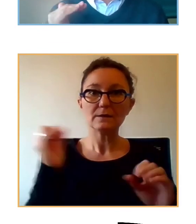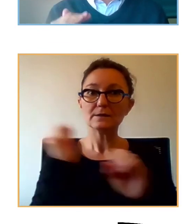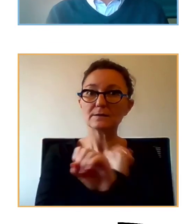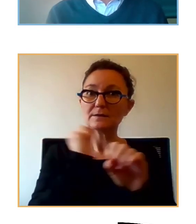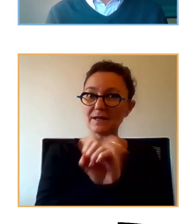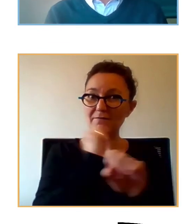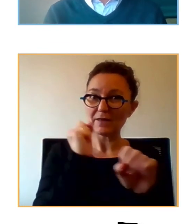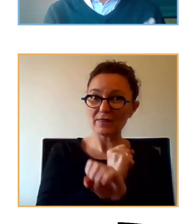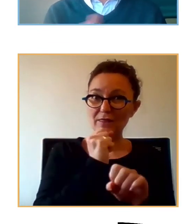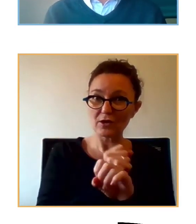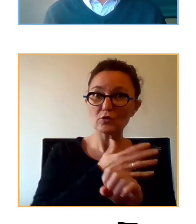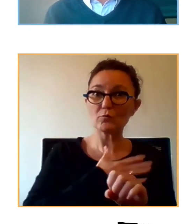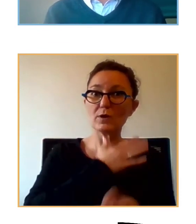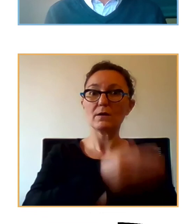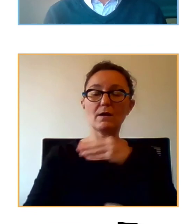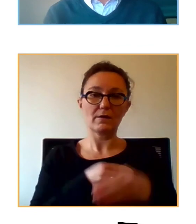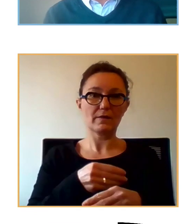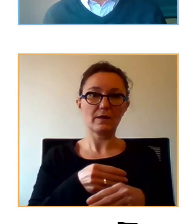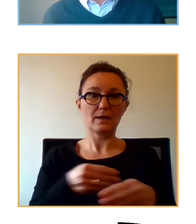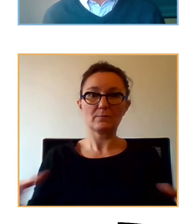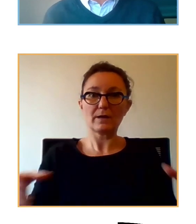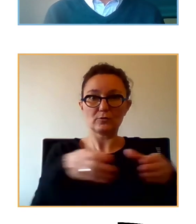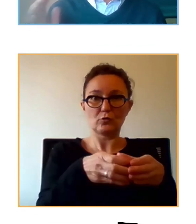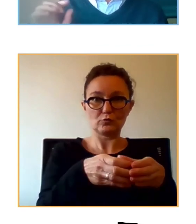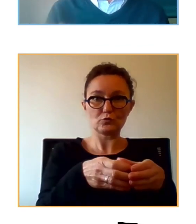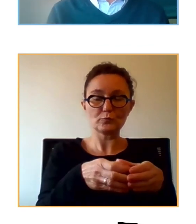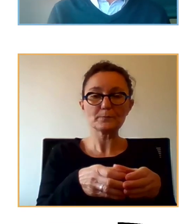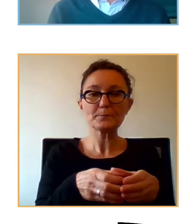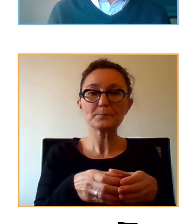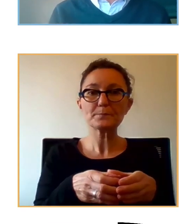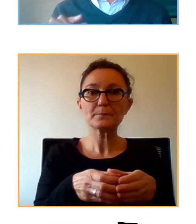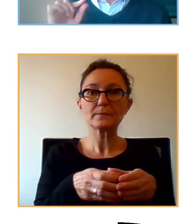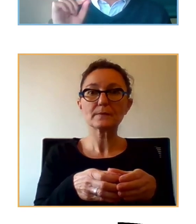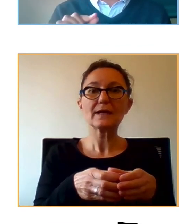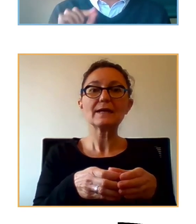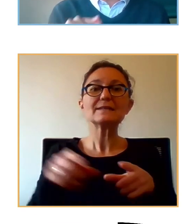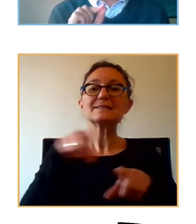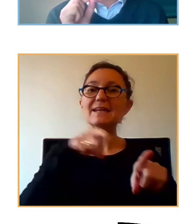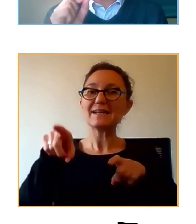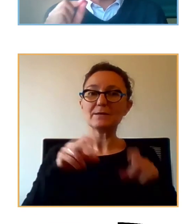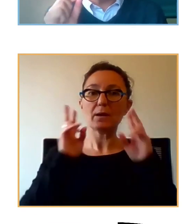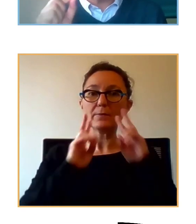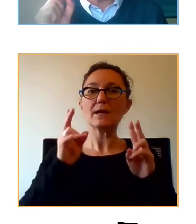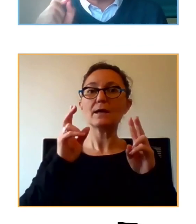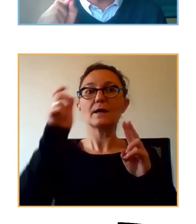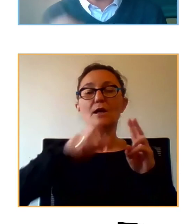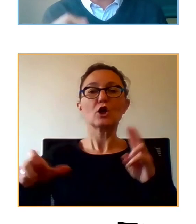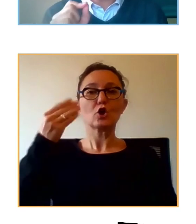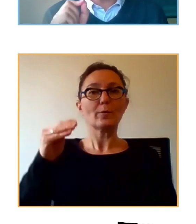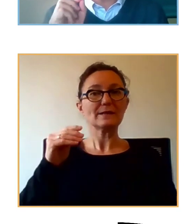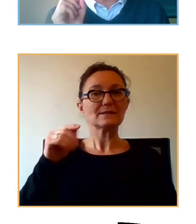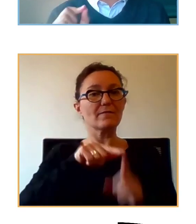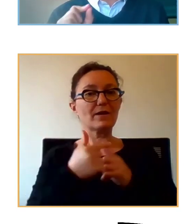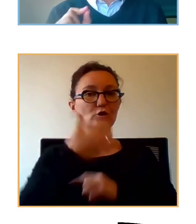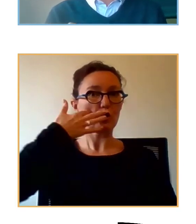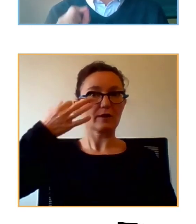Podemos hacer desde universal y ayudamos un poquito para todos, como café para todos. La selectiva, que vemos que jóvenes tienen ya algún factor de riesgo y antes de